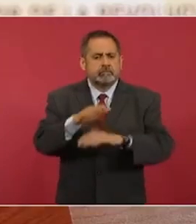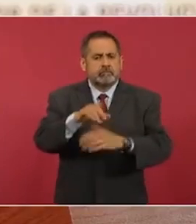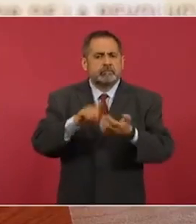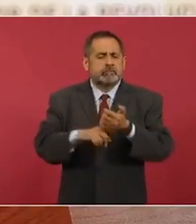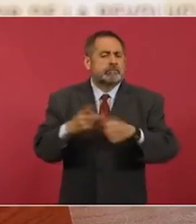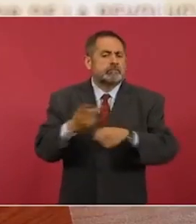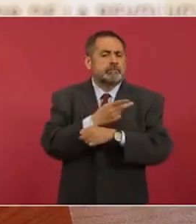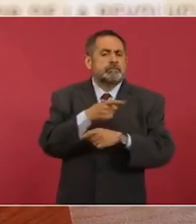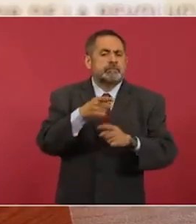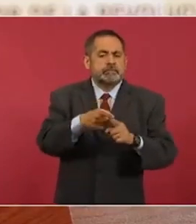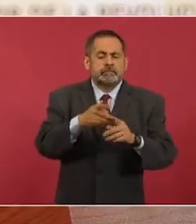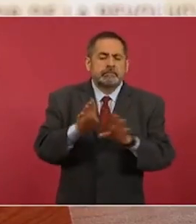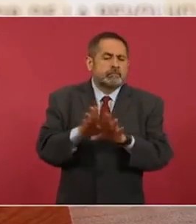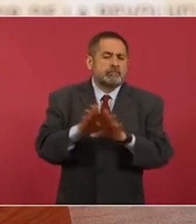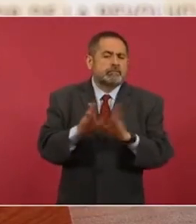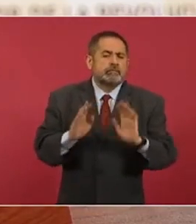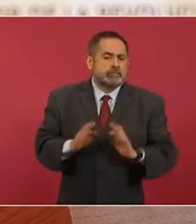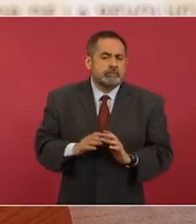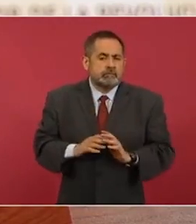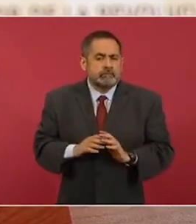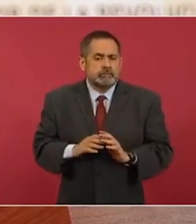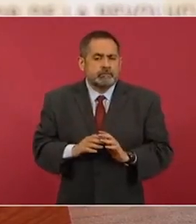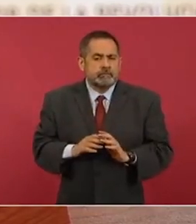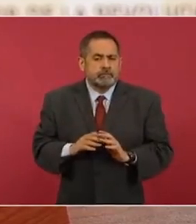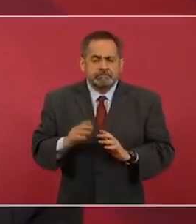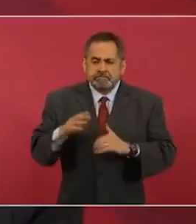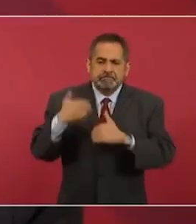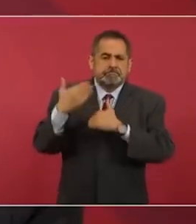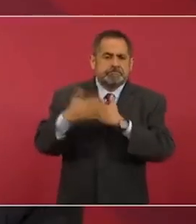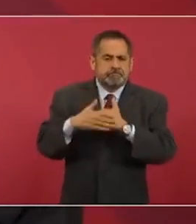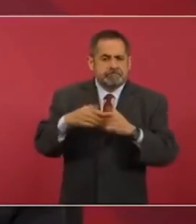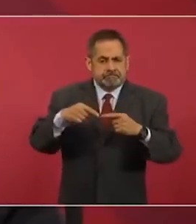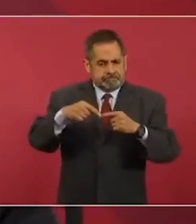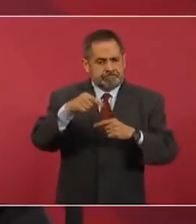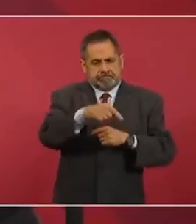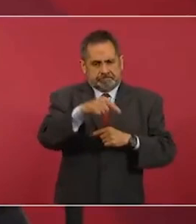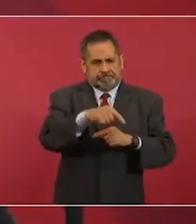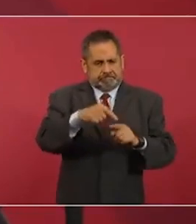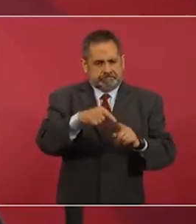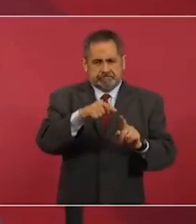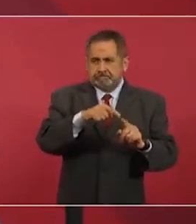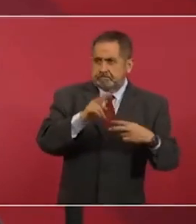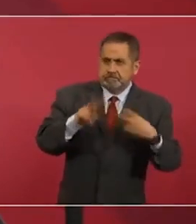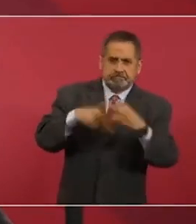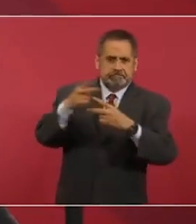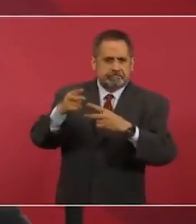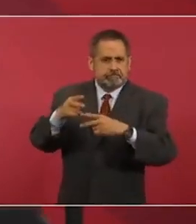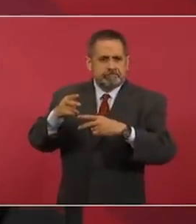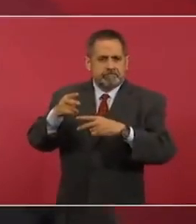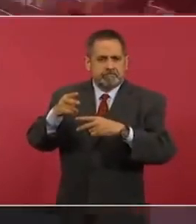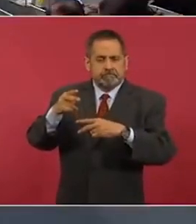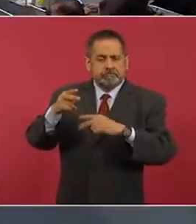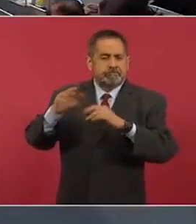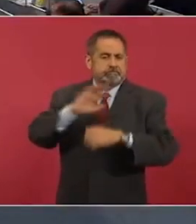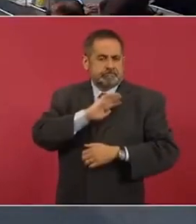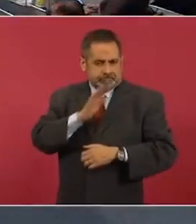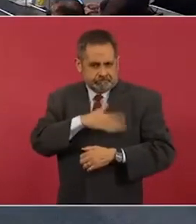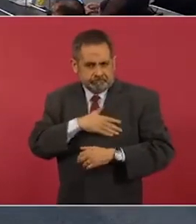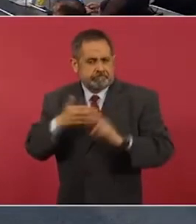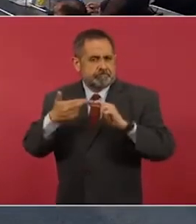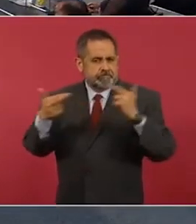cómo podría mejorarse